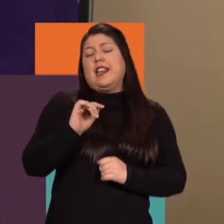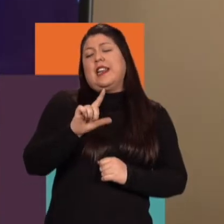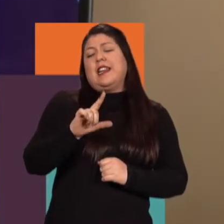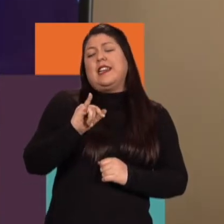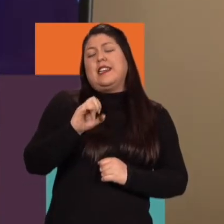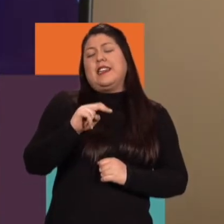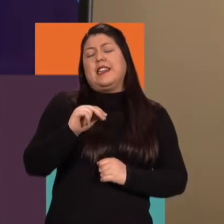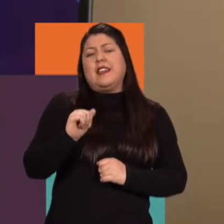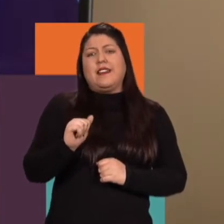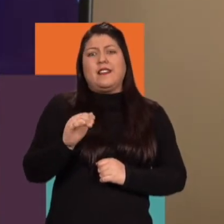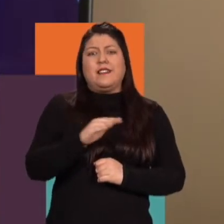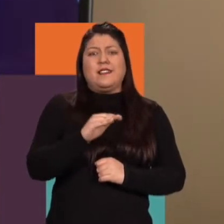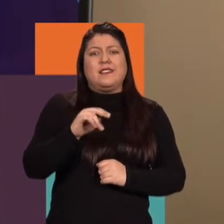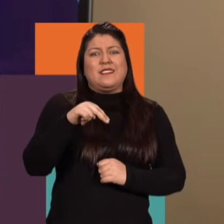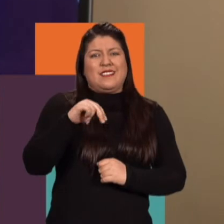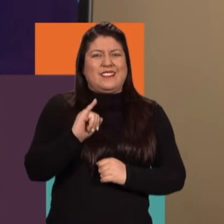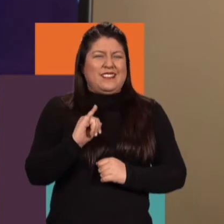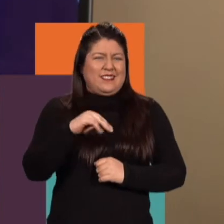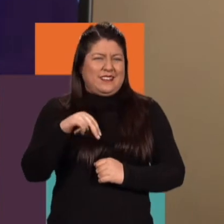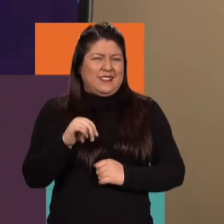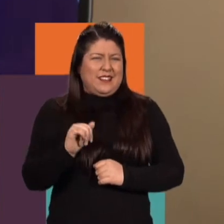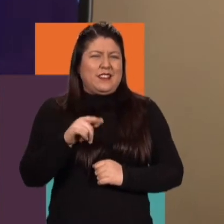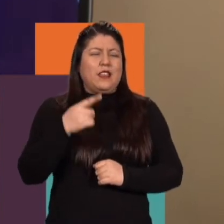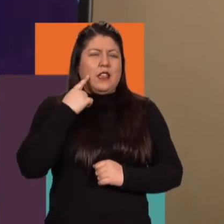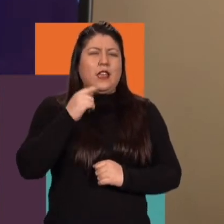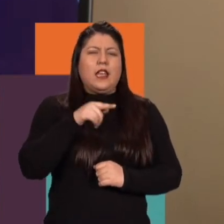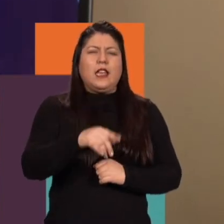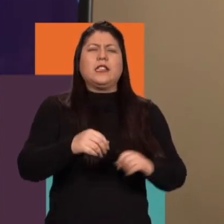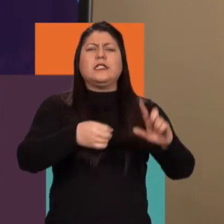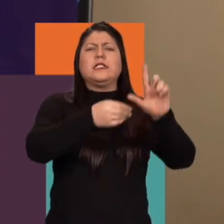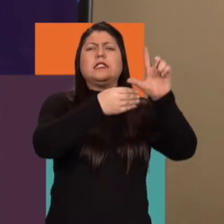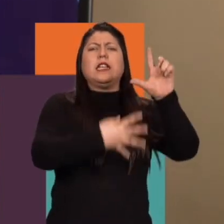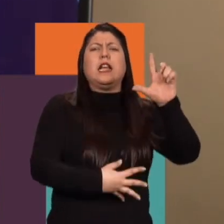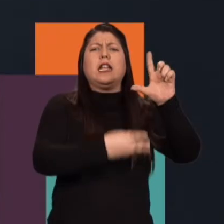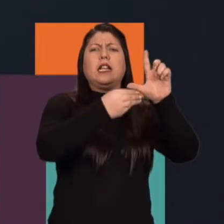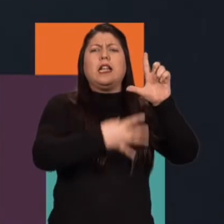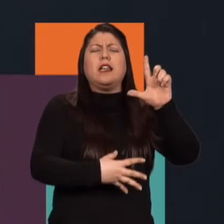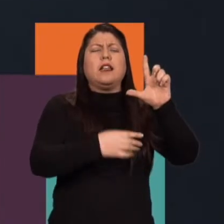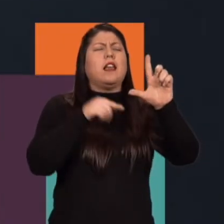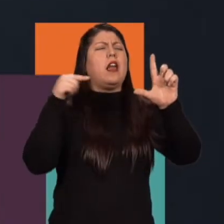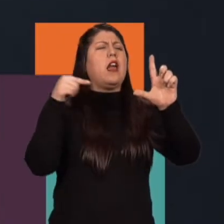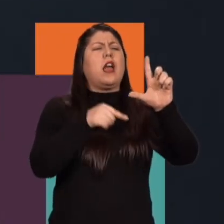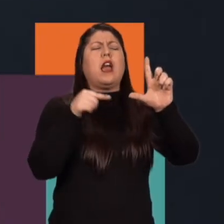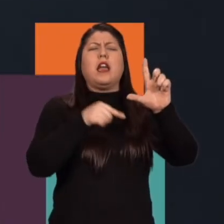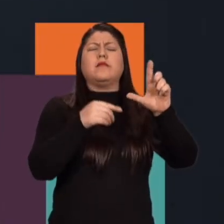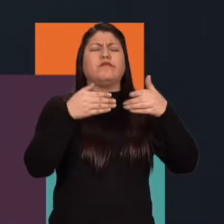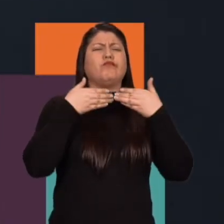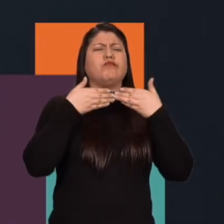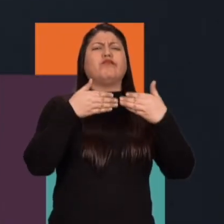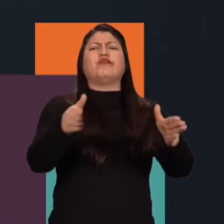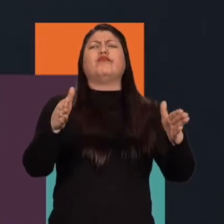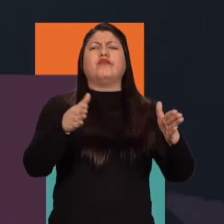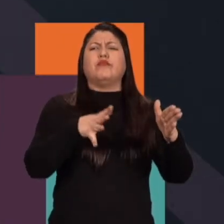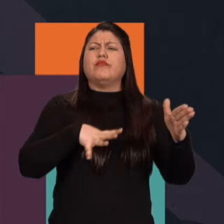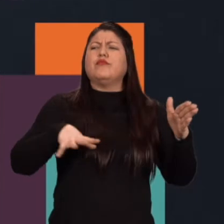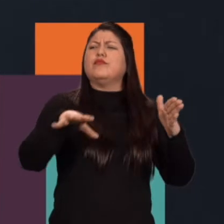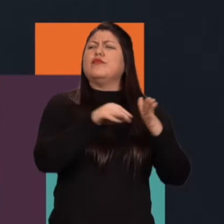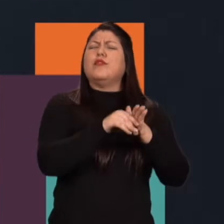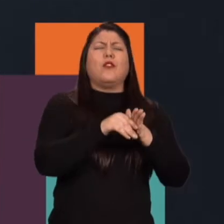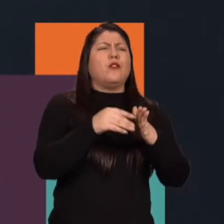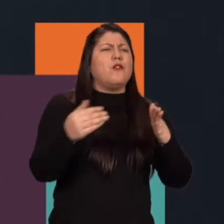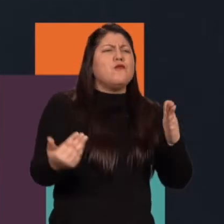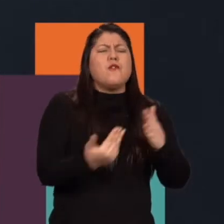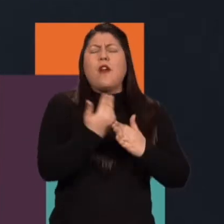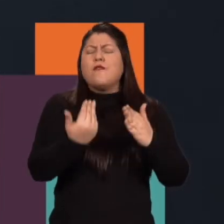hicimos La Niña Emilia era la primera serie que existía en Colombia después de mucho tiempo y fue la que abrió de alguna manera la puerta para